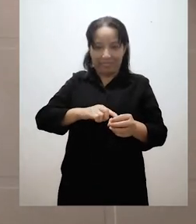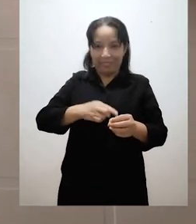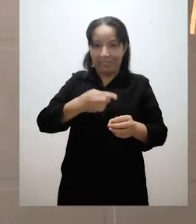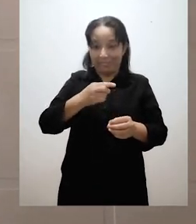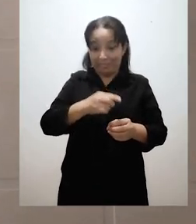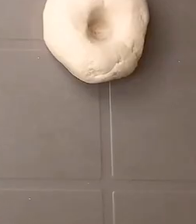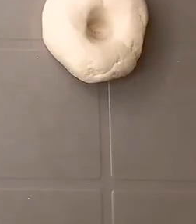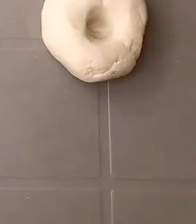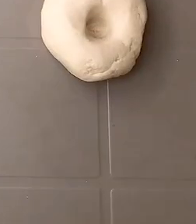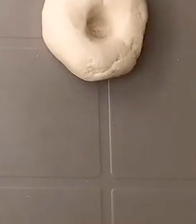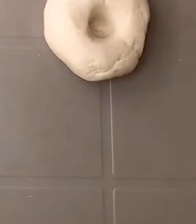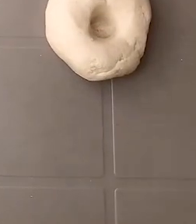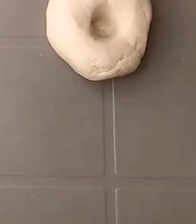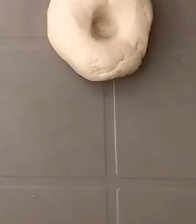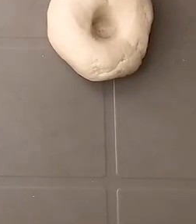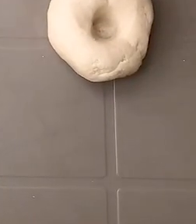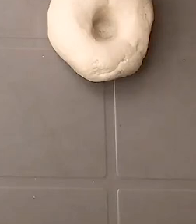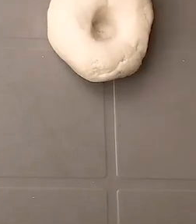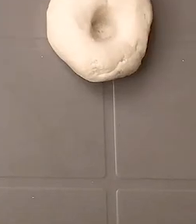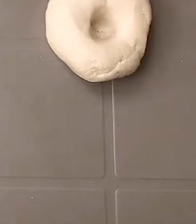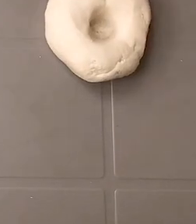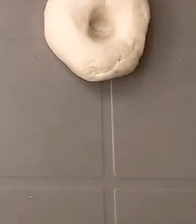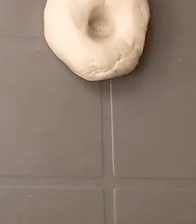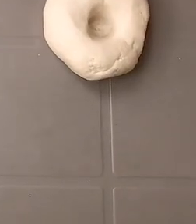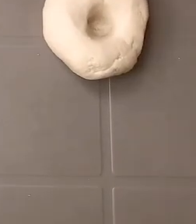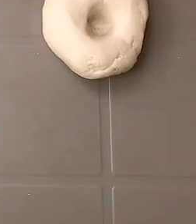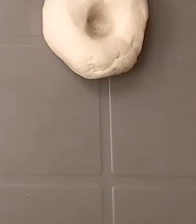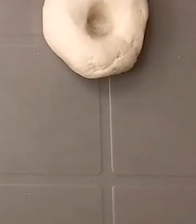Voy a agarrar el color azul.